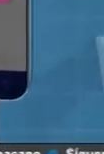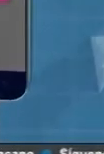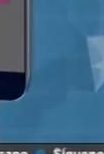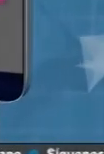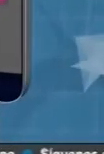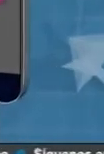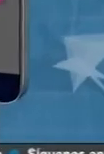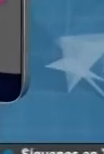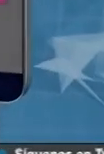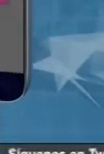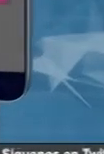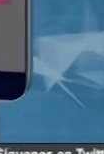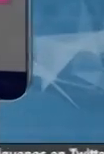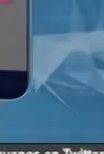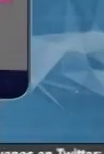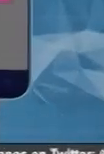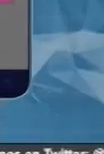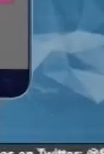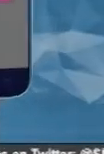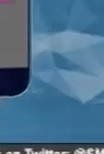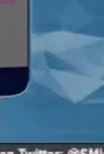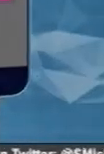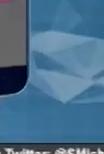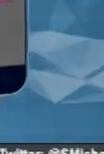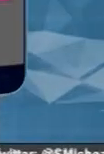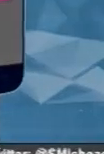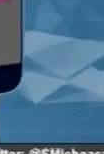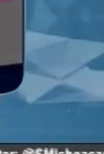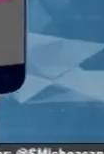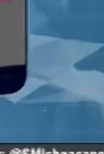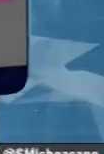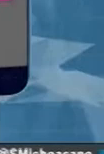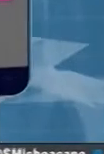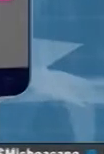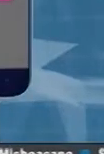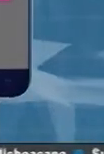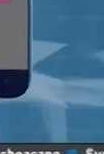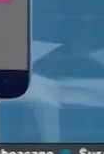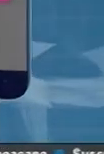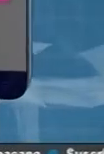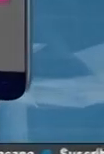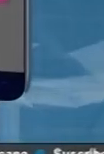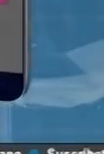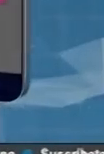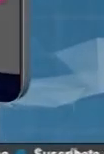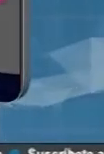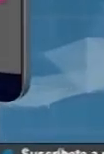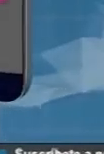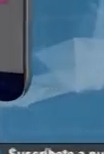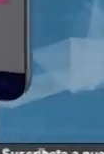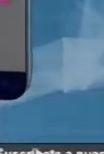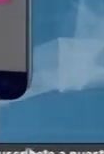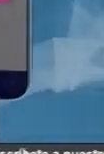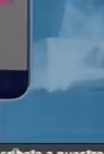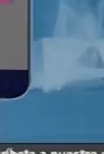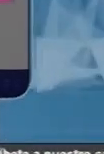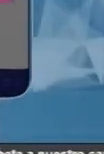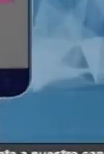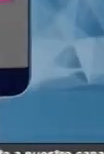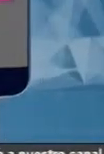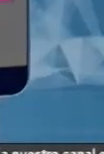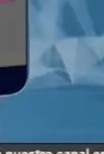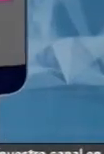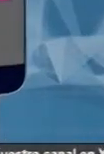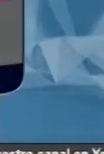pero se ha sostenido mucho en 150. Yo esperaba que ya para el lunes estuviéramos a andar en el rango de menos 100.